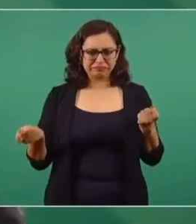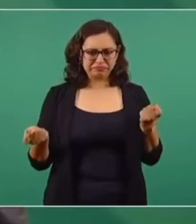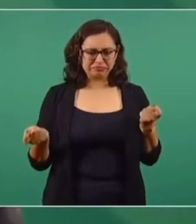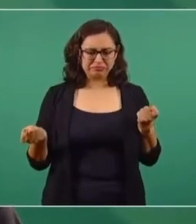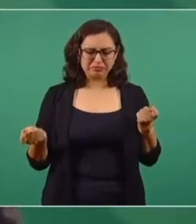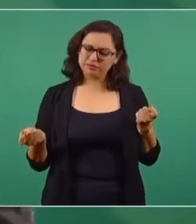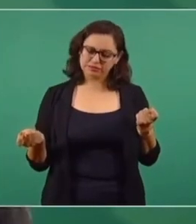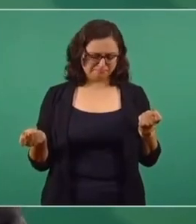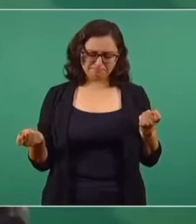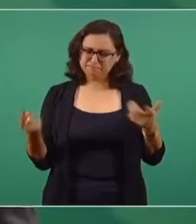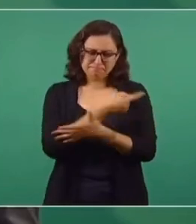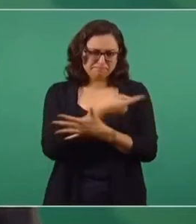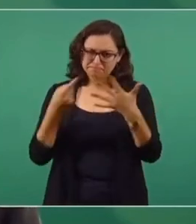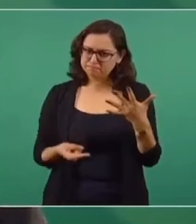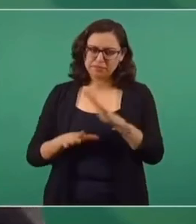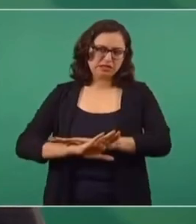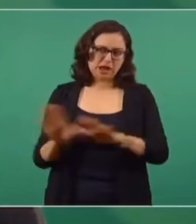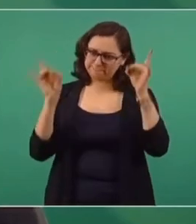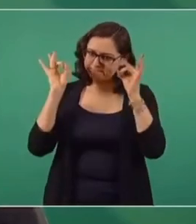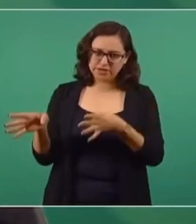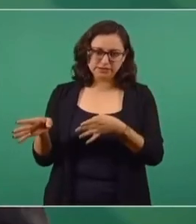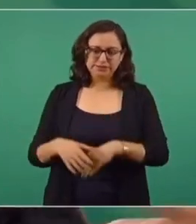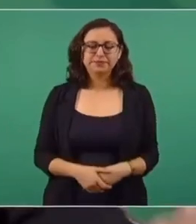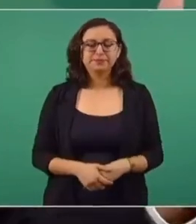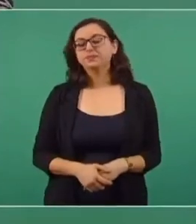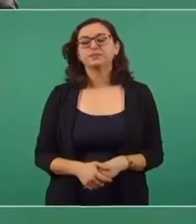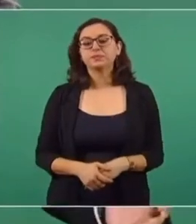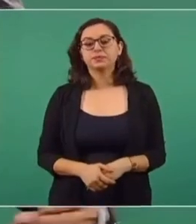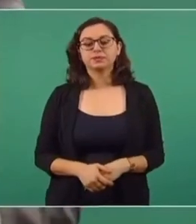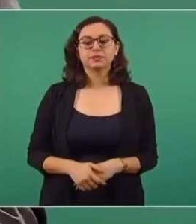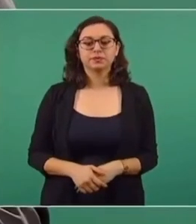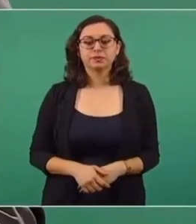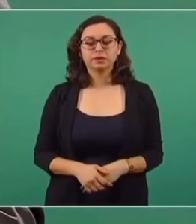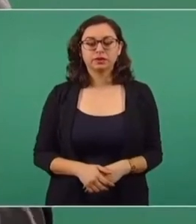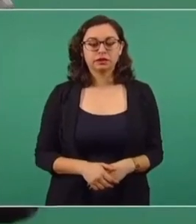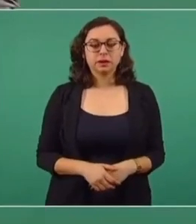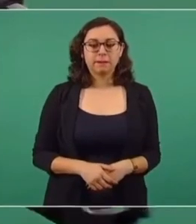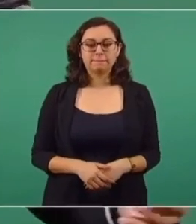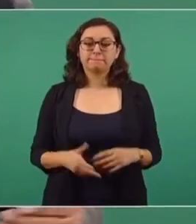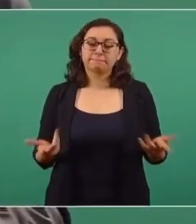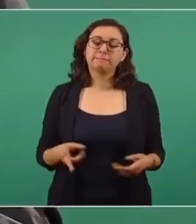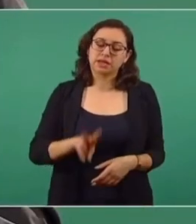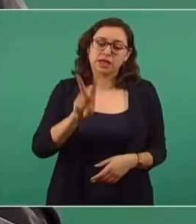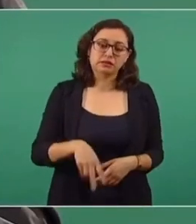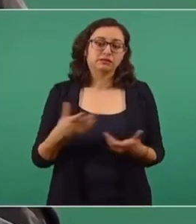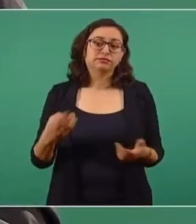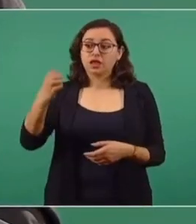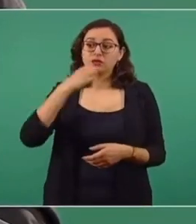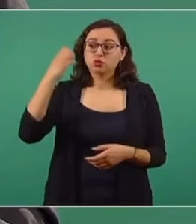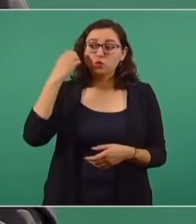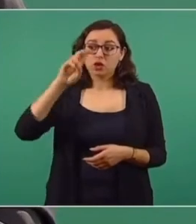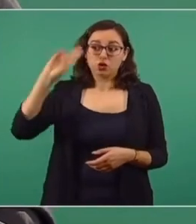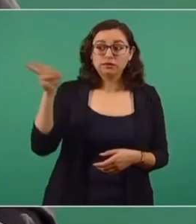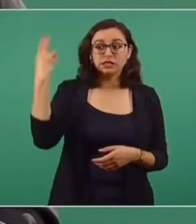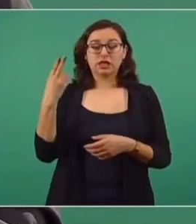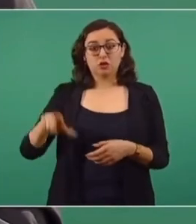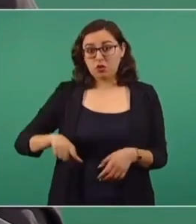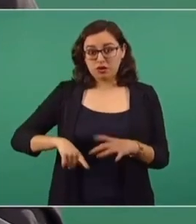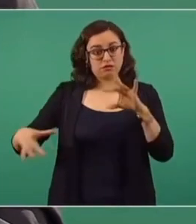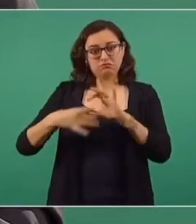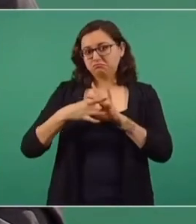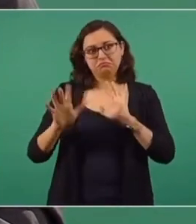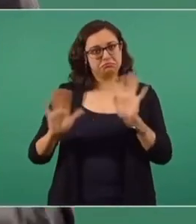Entonces, todo eso no se tolera. Claro, no nos vamos a meter nosotros a la vida interna de una universidad que es autónoma,